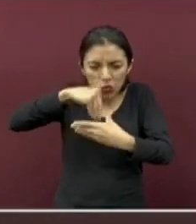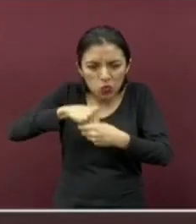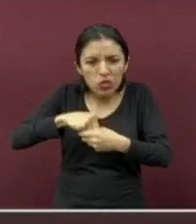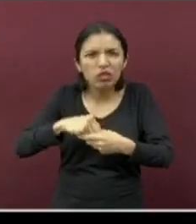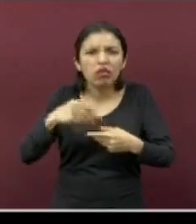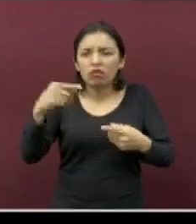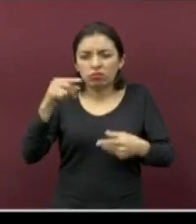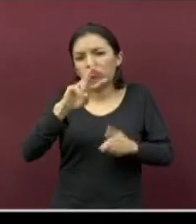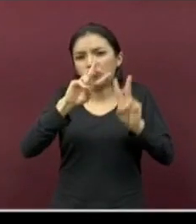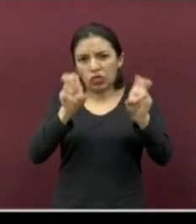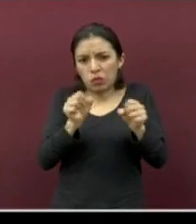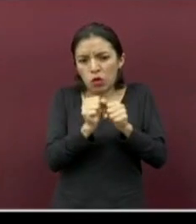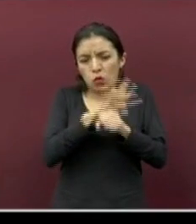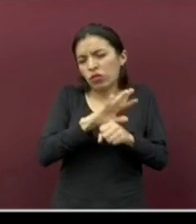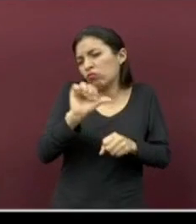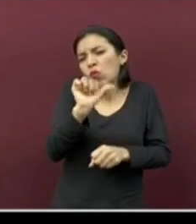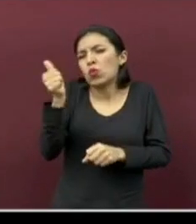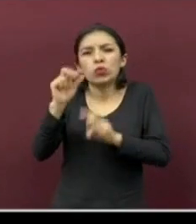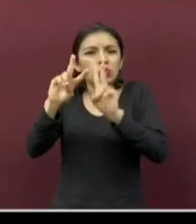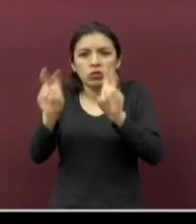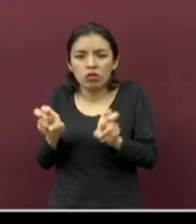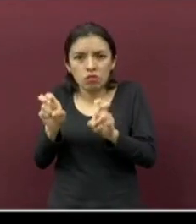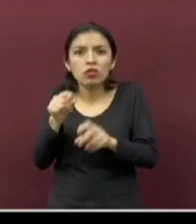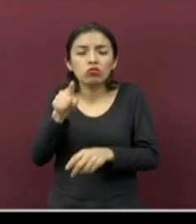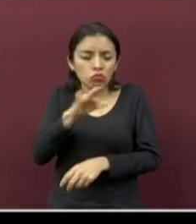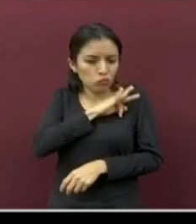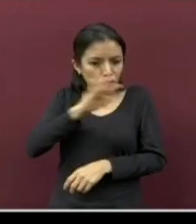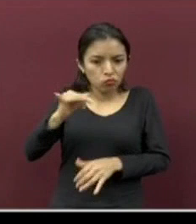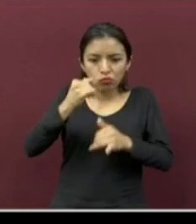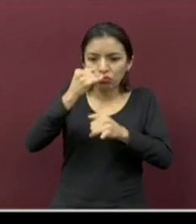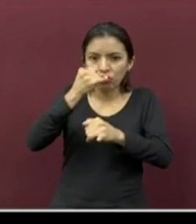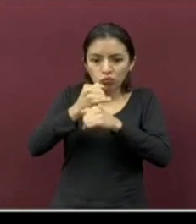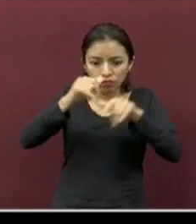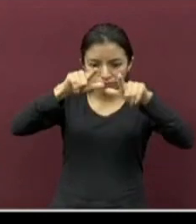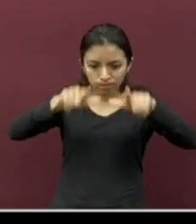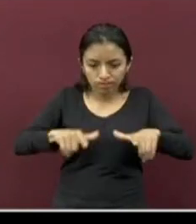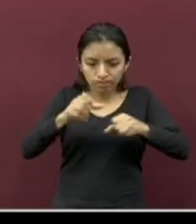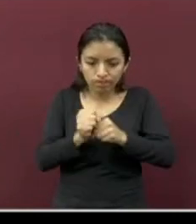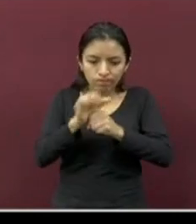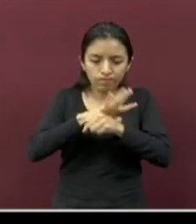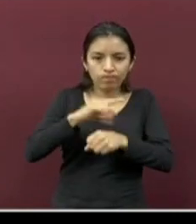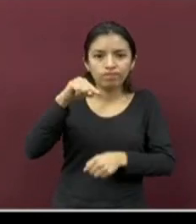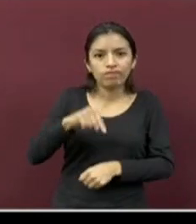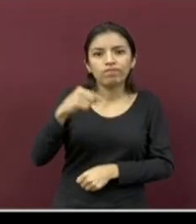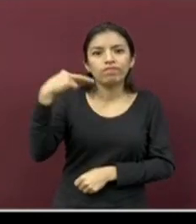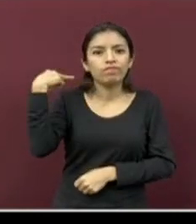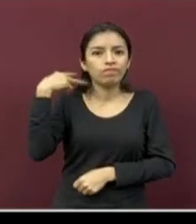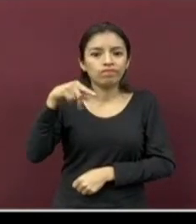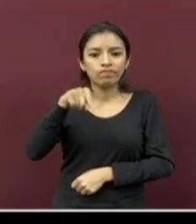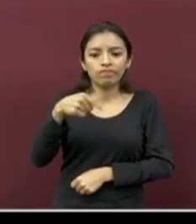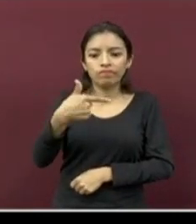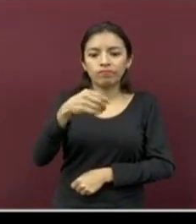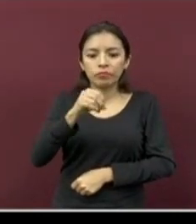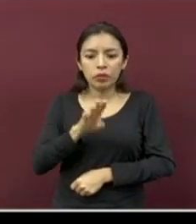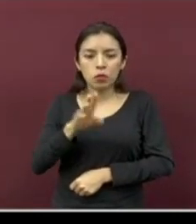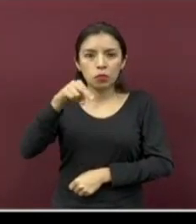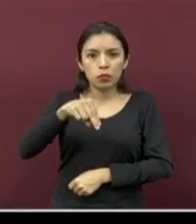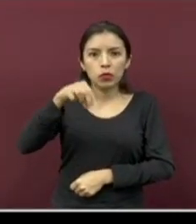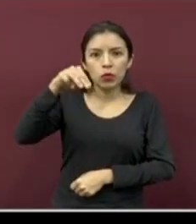otros temas, puede visitar la página oficial coronavirus.veracruz.gov